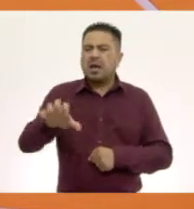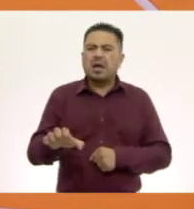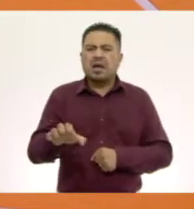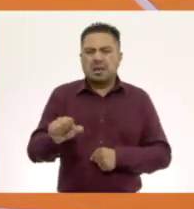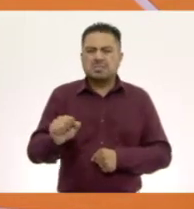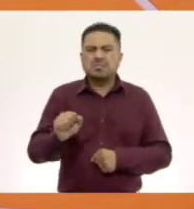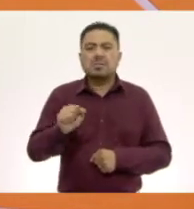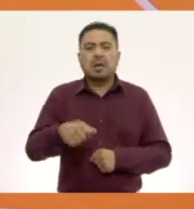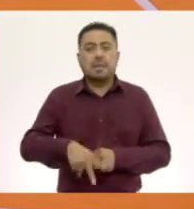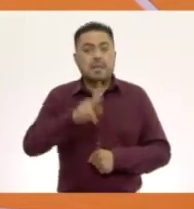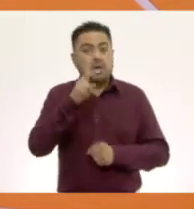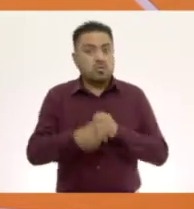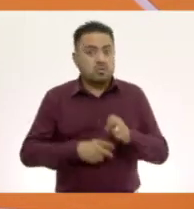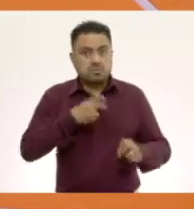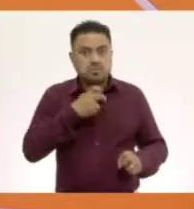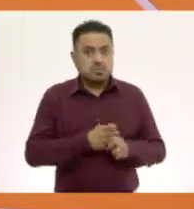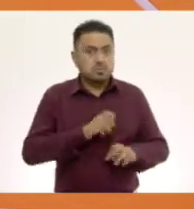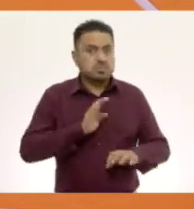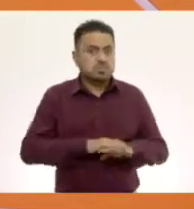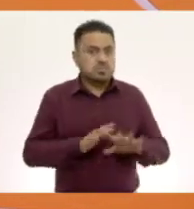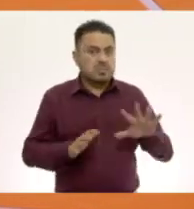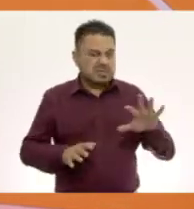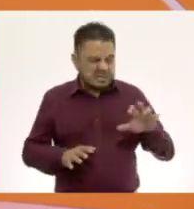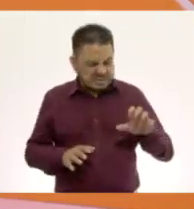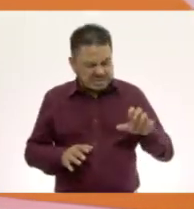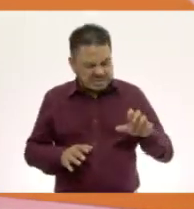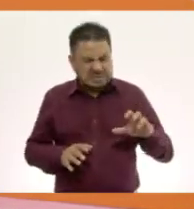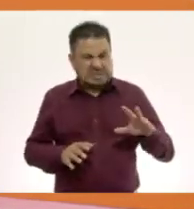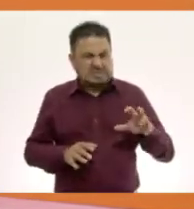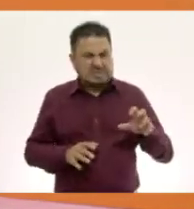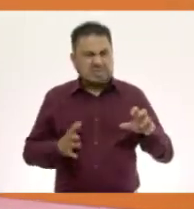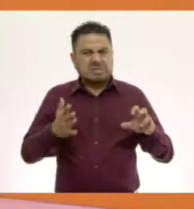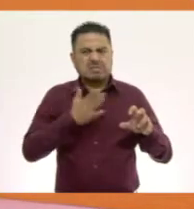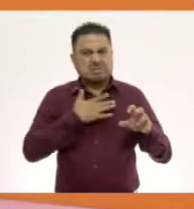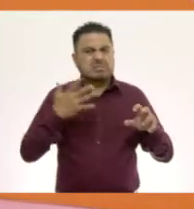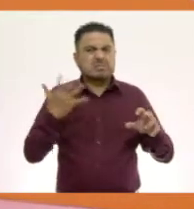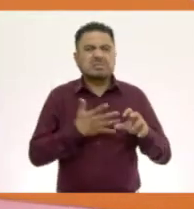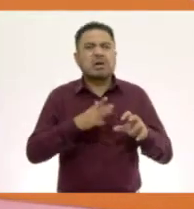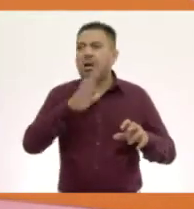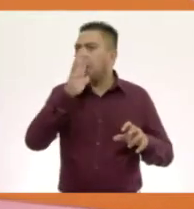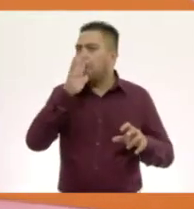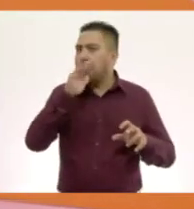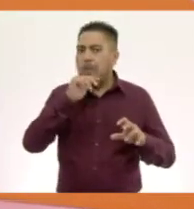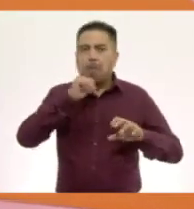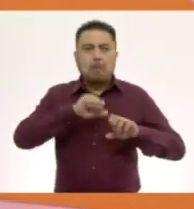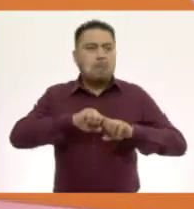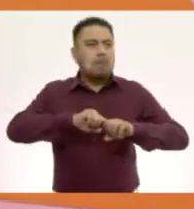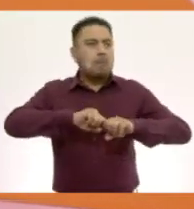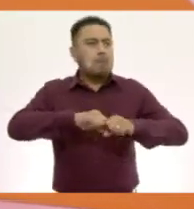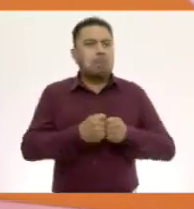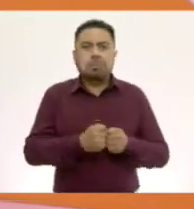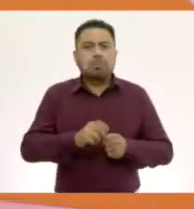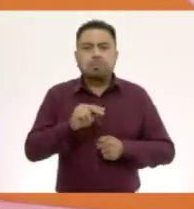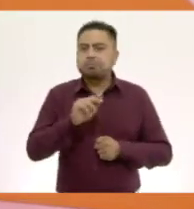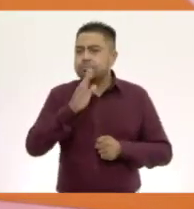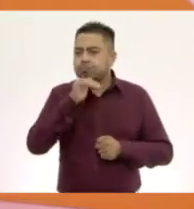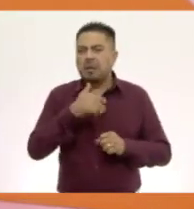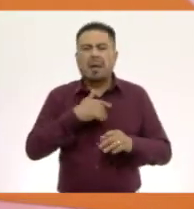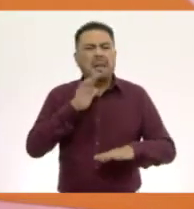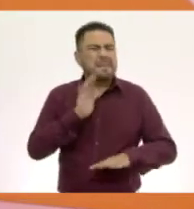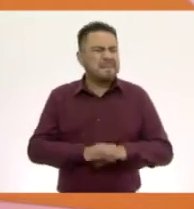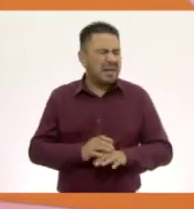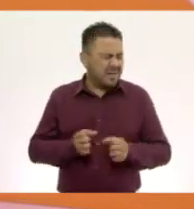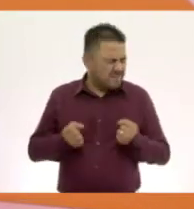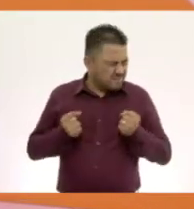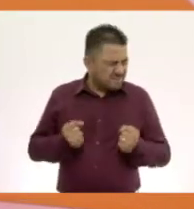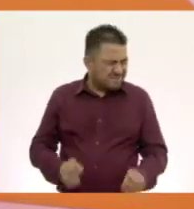Pero lo duro, por más fuerza que yo le aplique, no lo puedo deformar. Y si le aplico una fuerza muy,